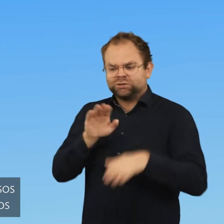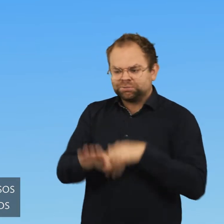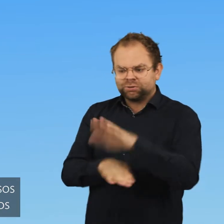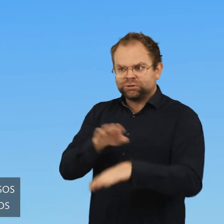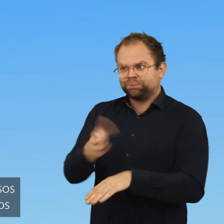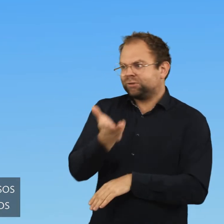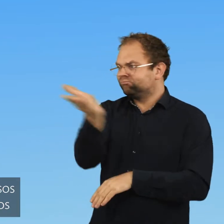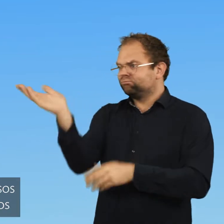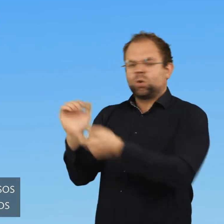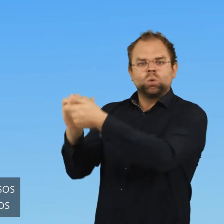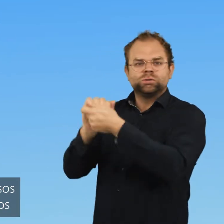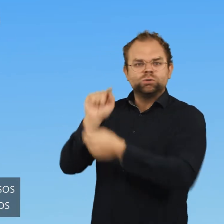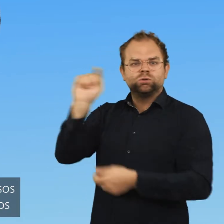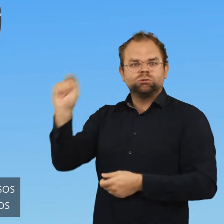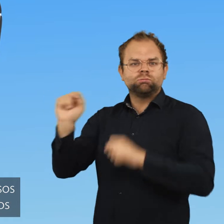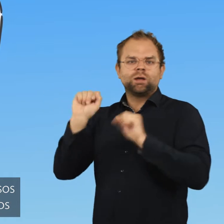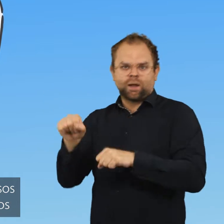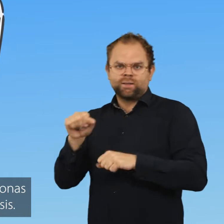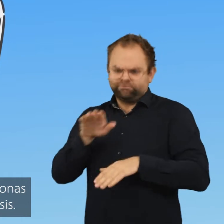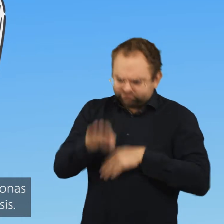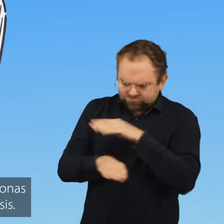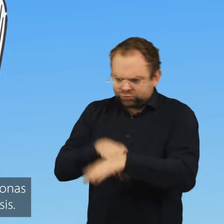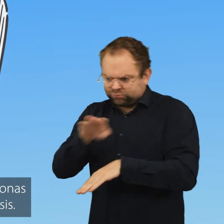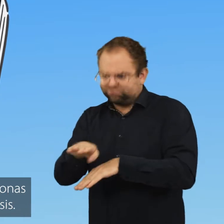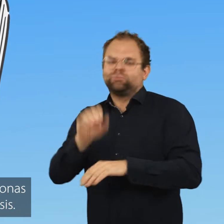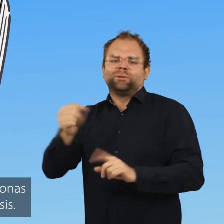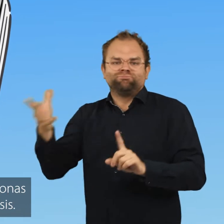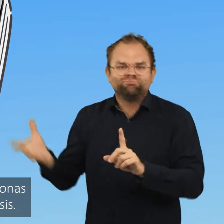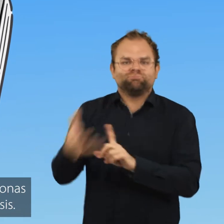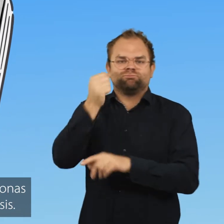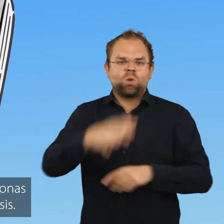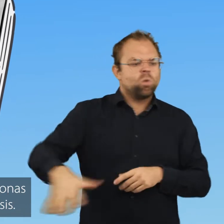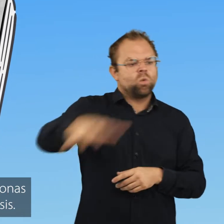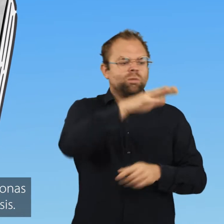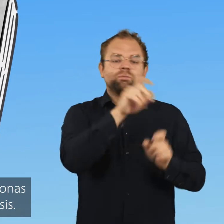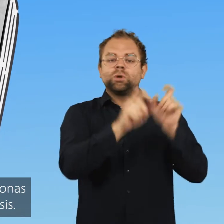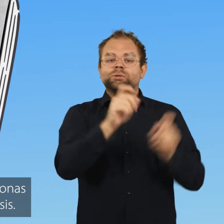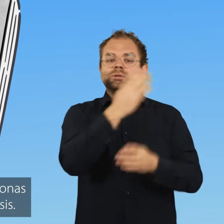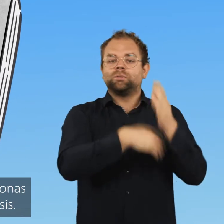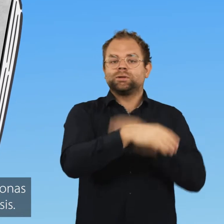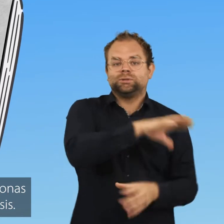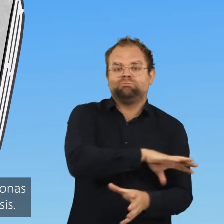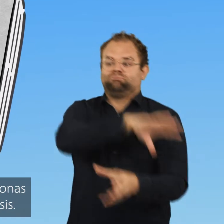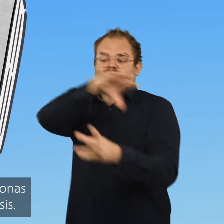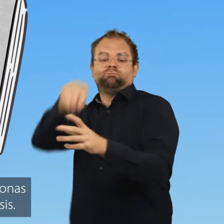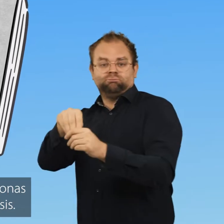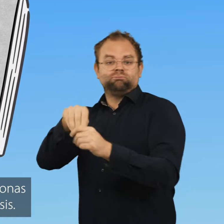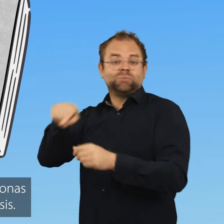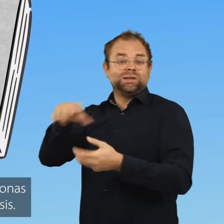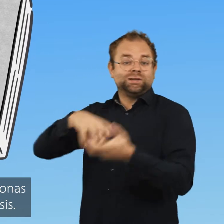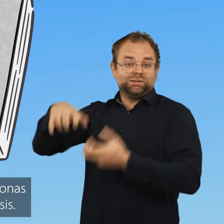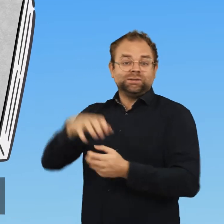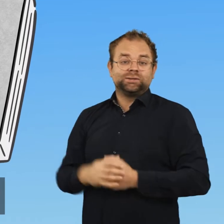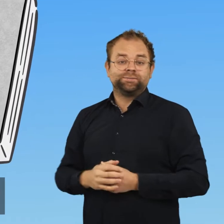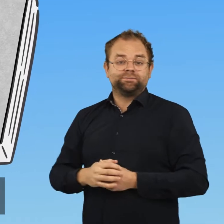establece pasos esenciales que los actores humanitarios deben tomar para incluir a todas las personas con discapacidad durante cualquier crisis.